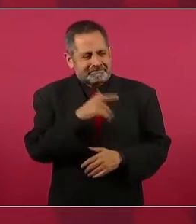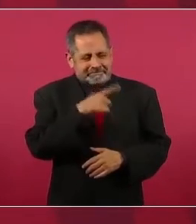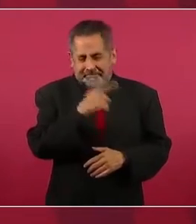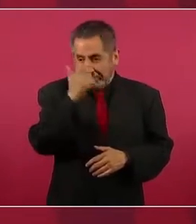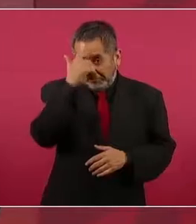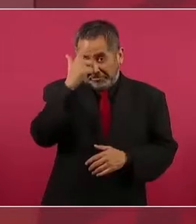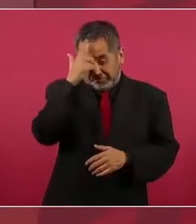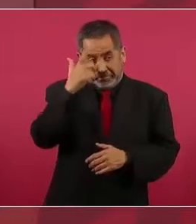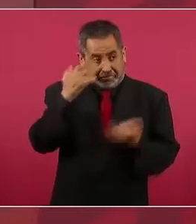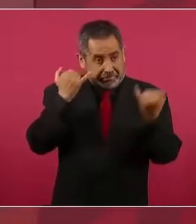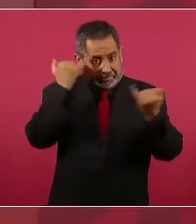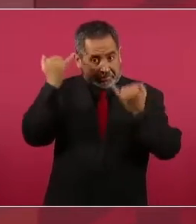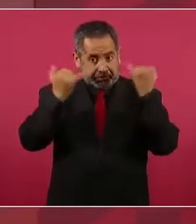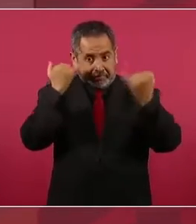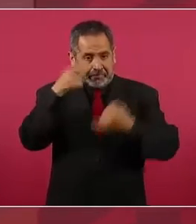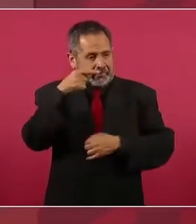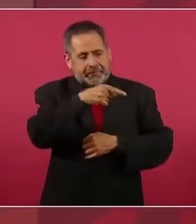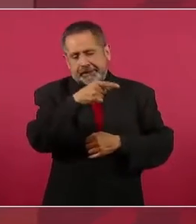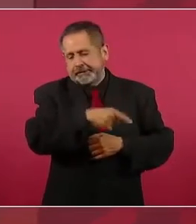una volada.